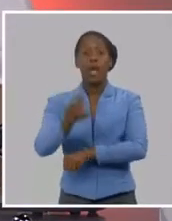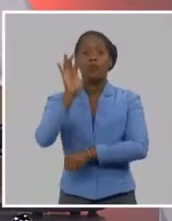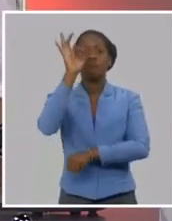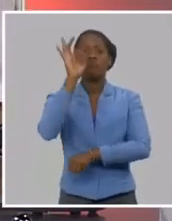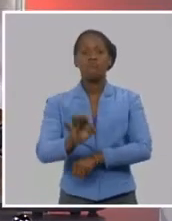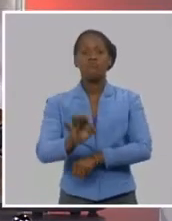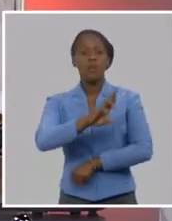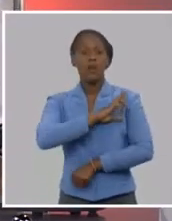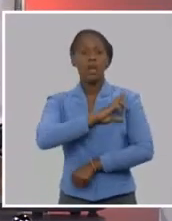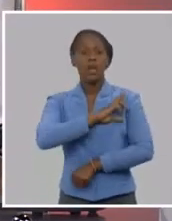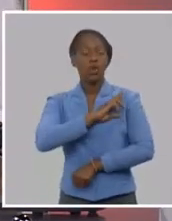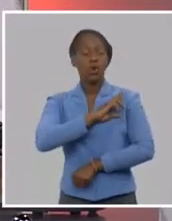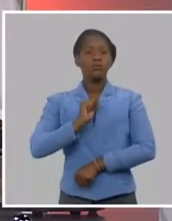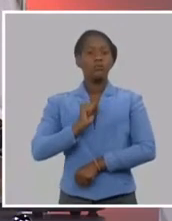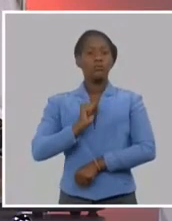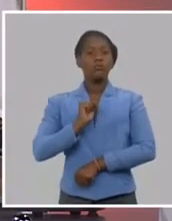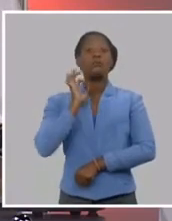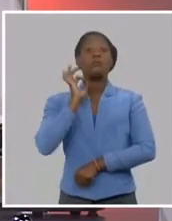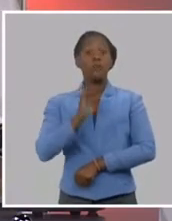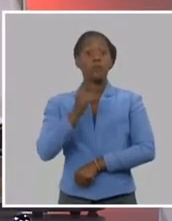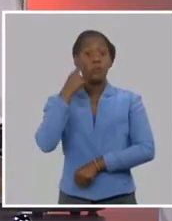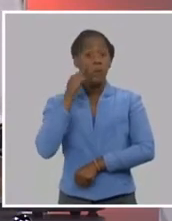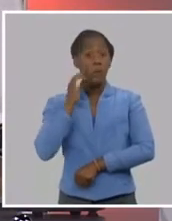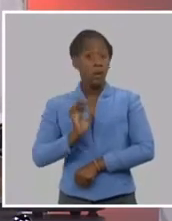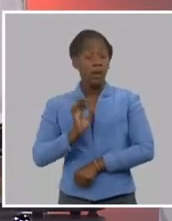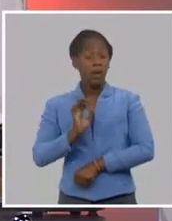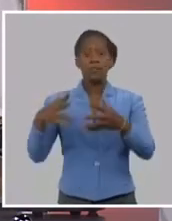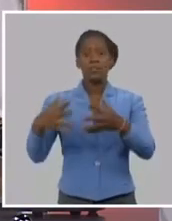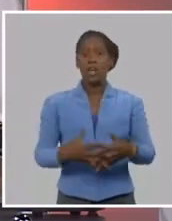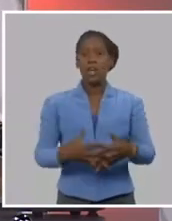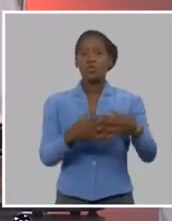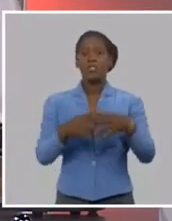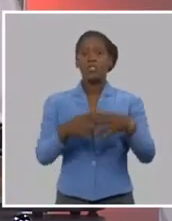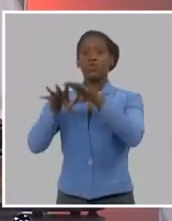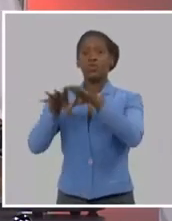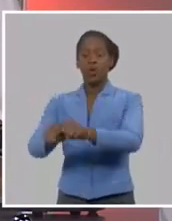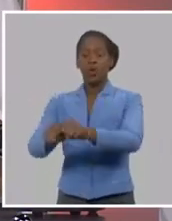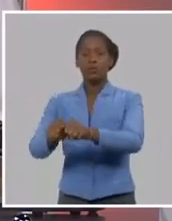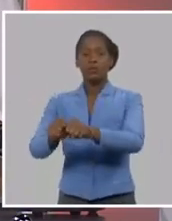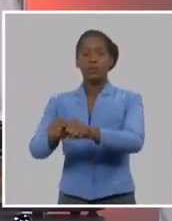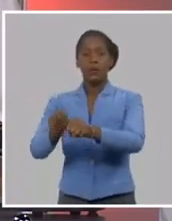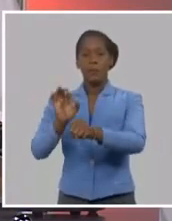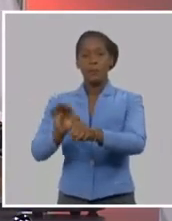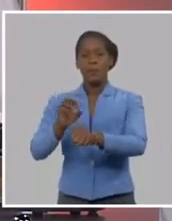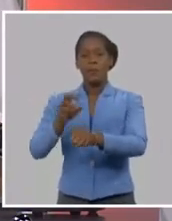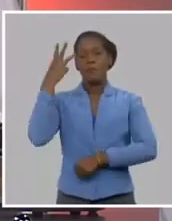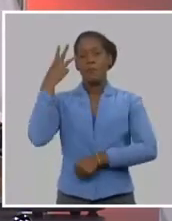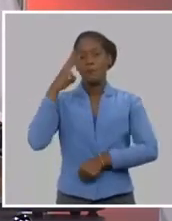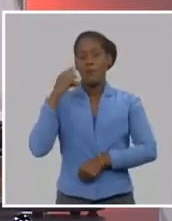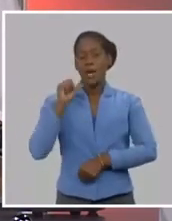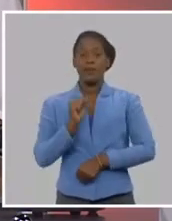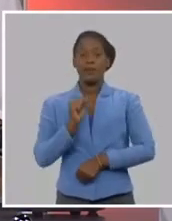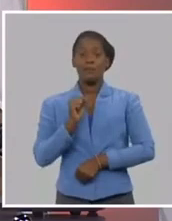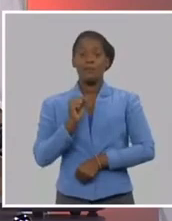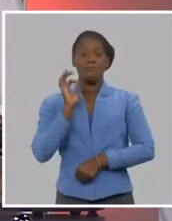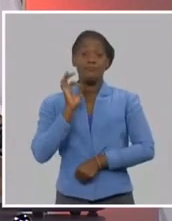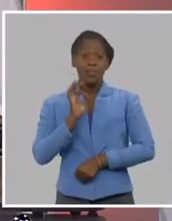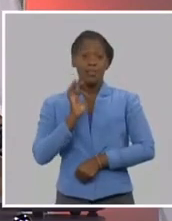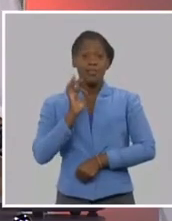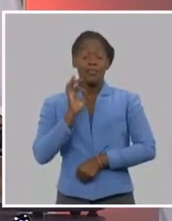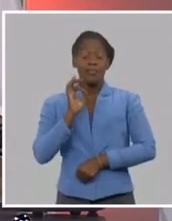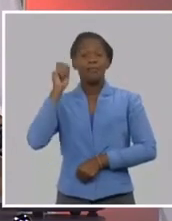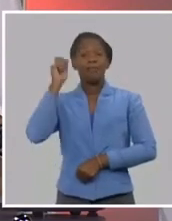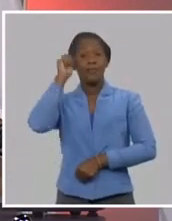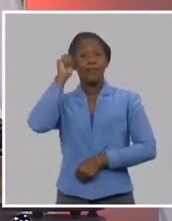que nos tiene, nos dar, una ayuda en este sentido, Martí no se está, entregando, en manos de un gobierno, que él